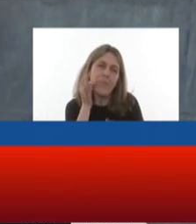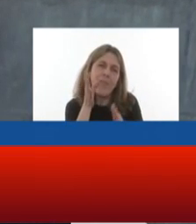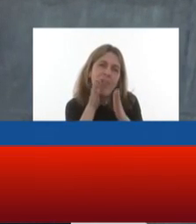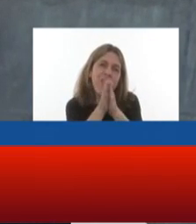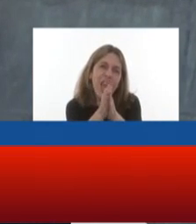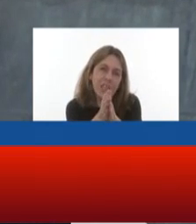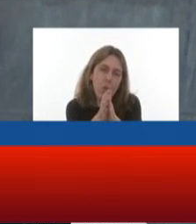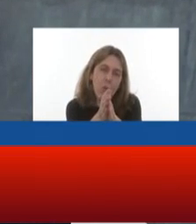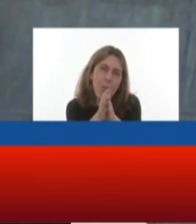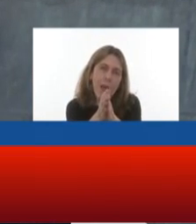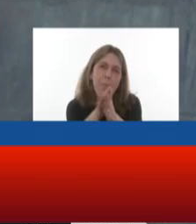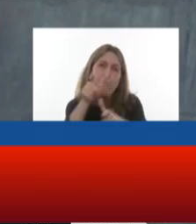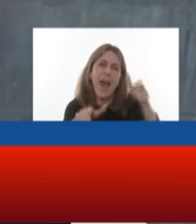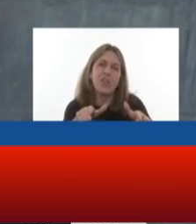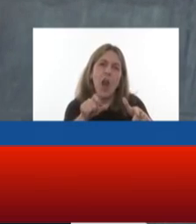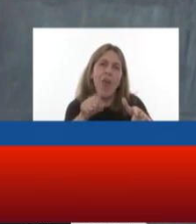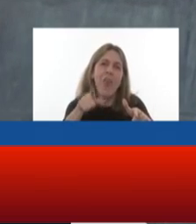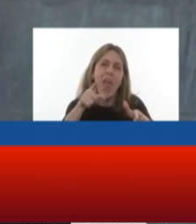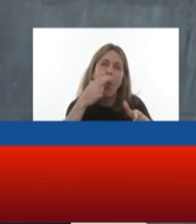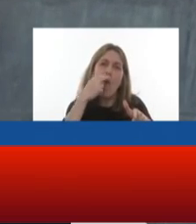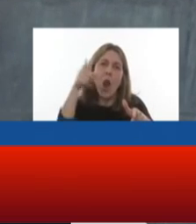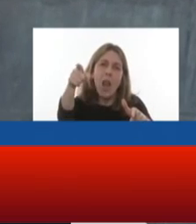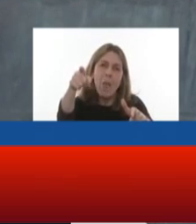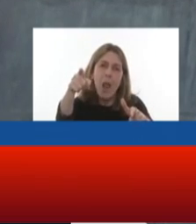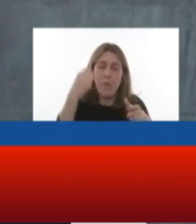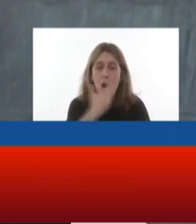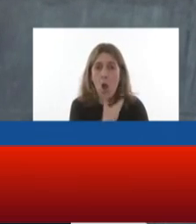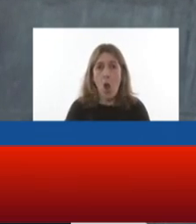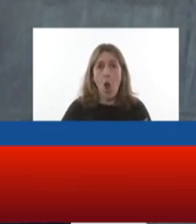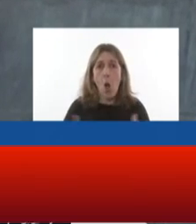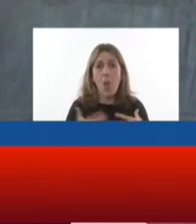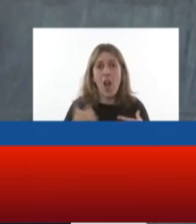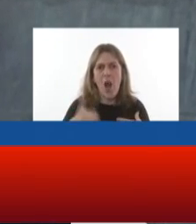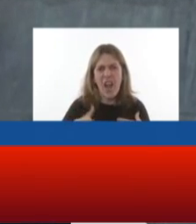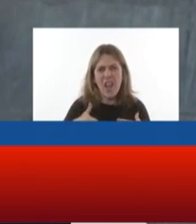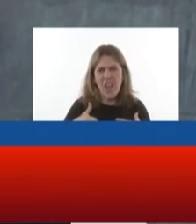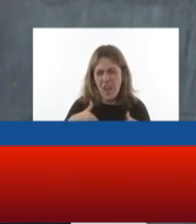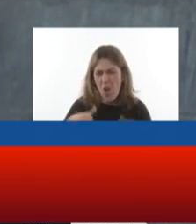pueblo de Bolivia por qué un gobierno argentino haya mandado